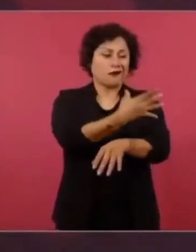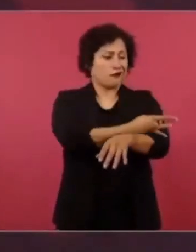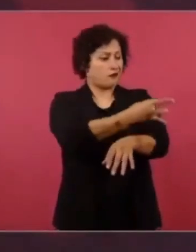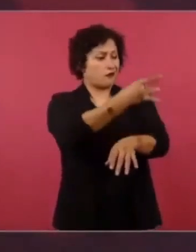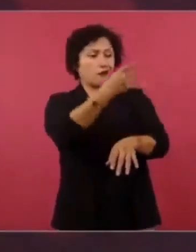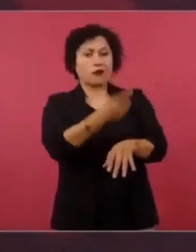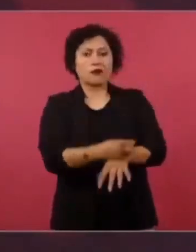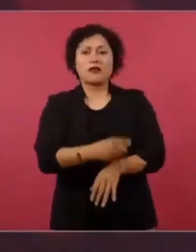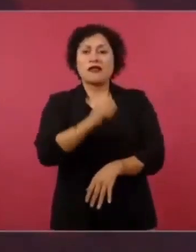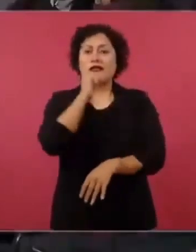gobernantes. Bien, Presidenta.